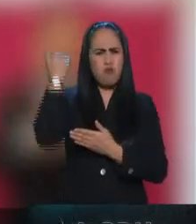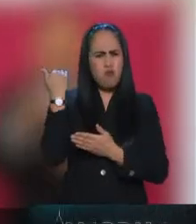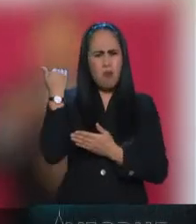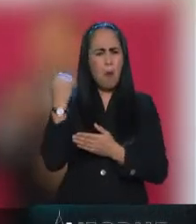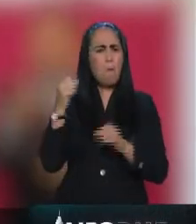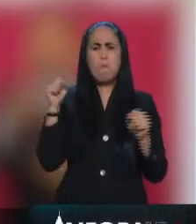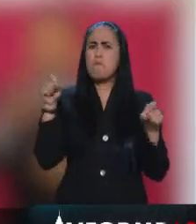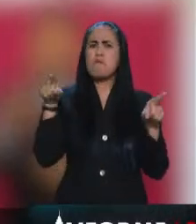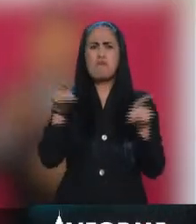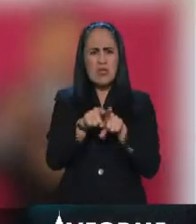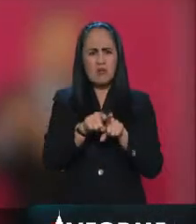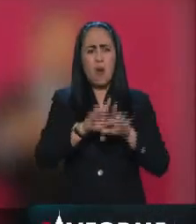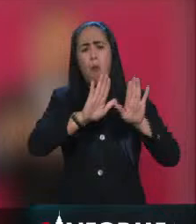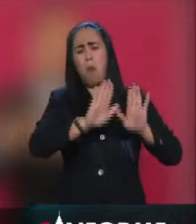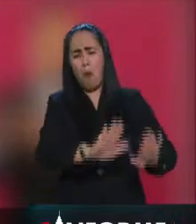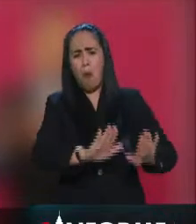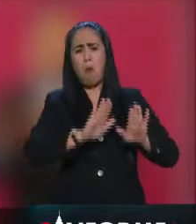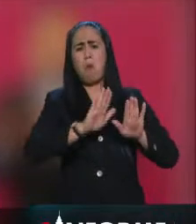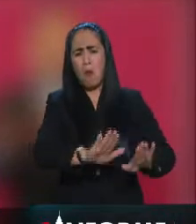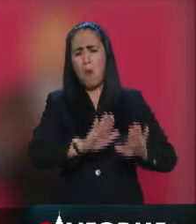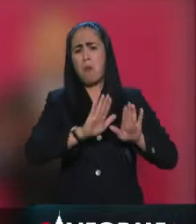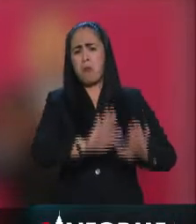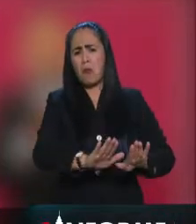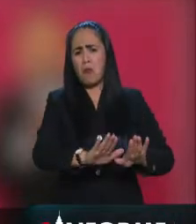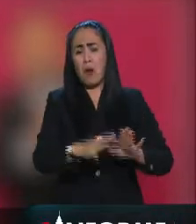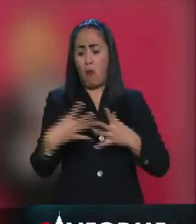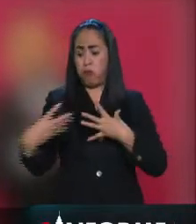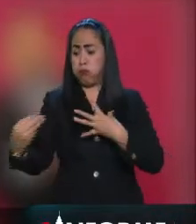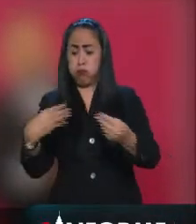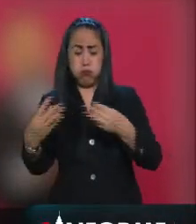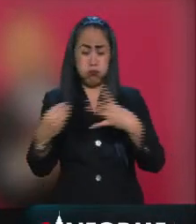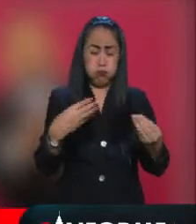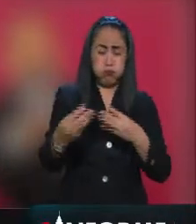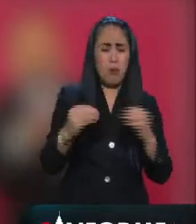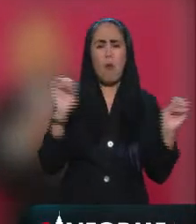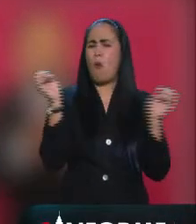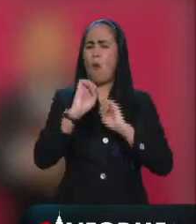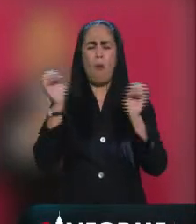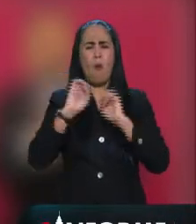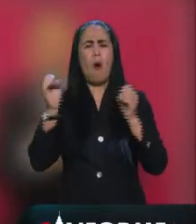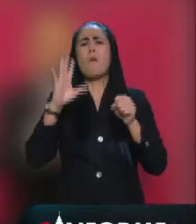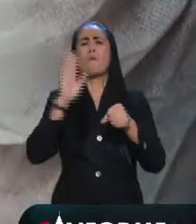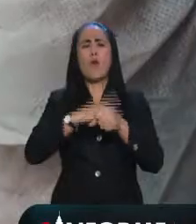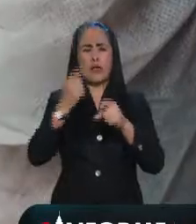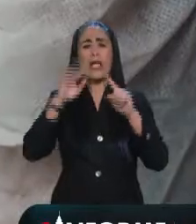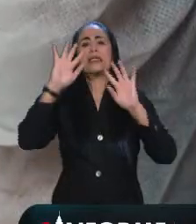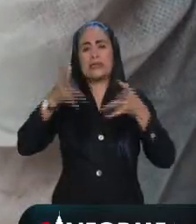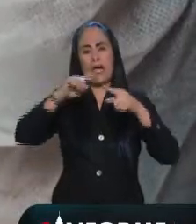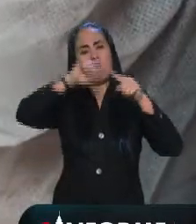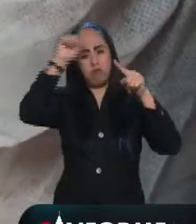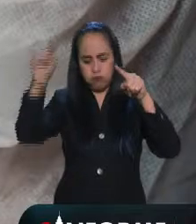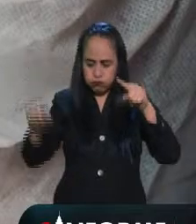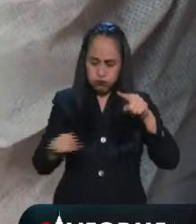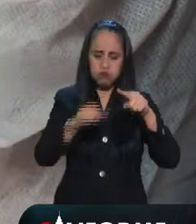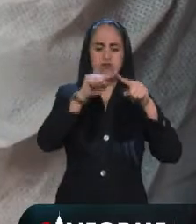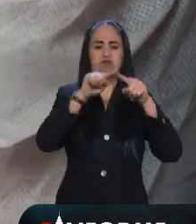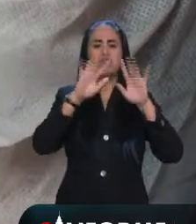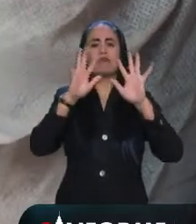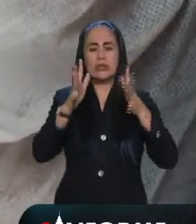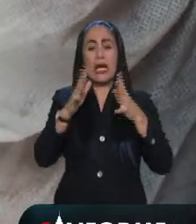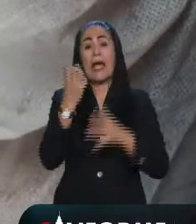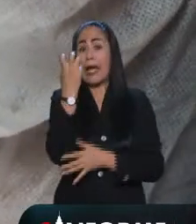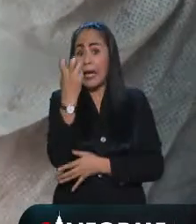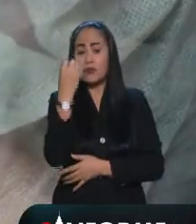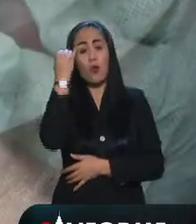de alertamiento porque ya cumplieron en esta fase. Si bien esto es aún una